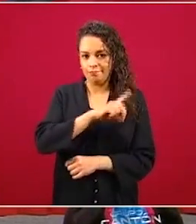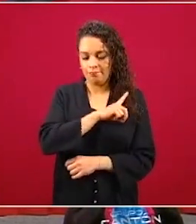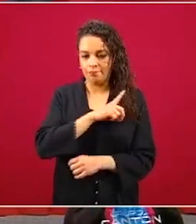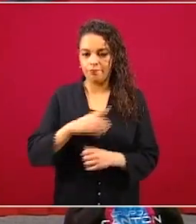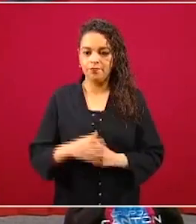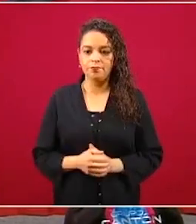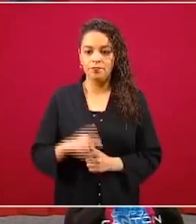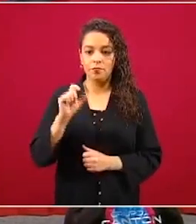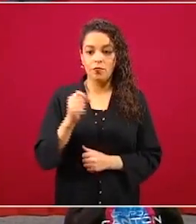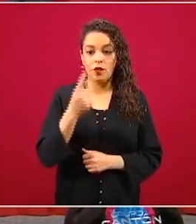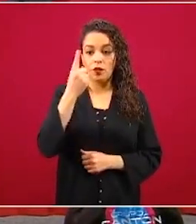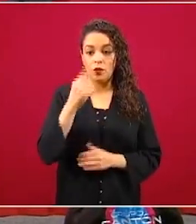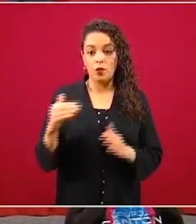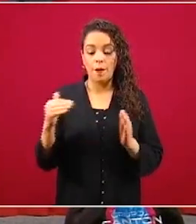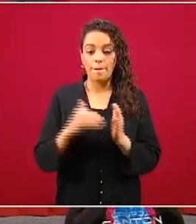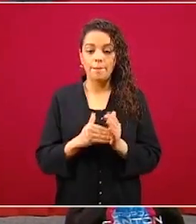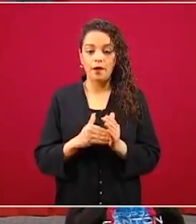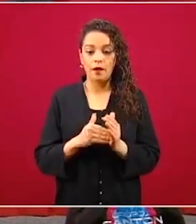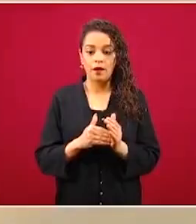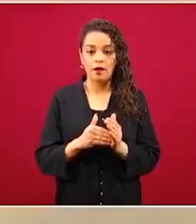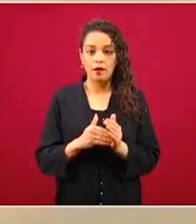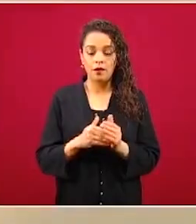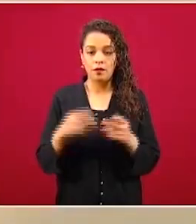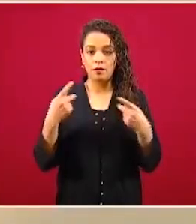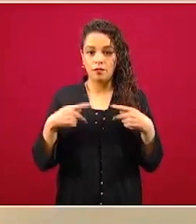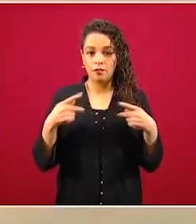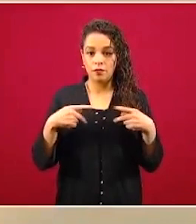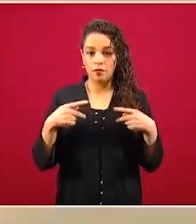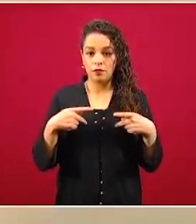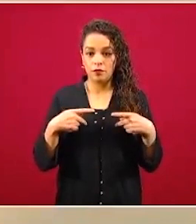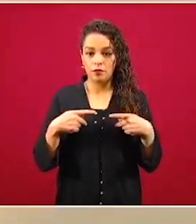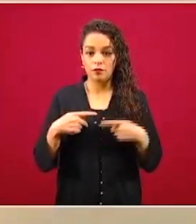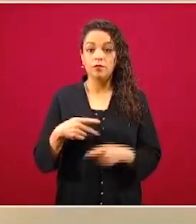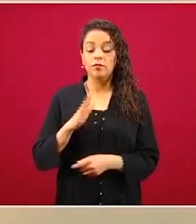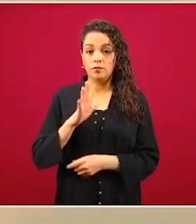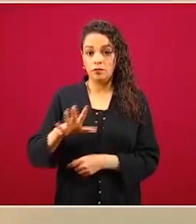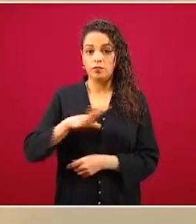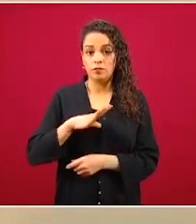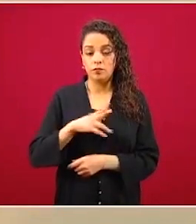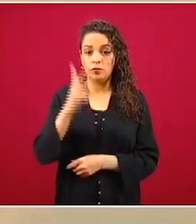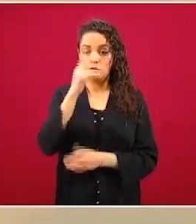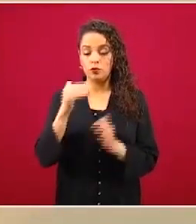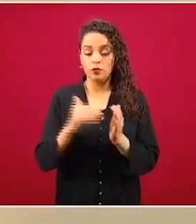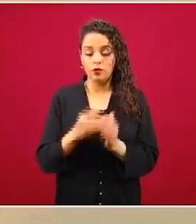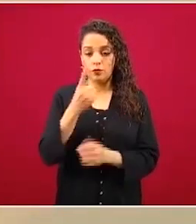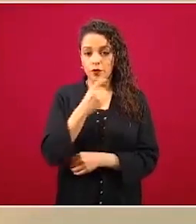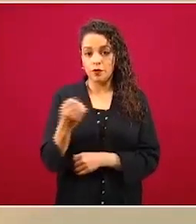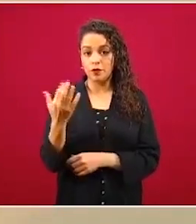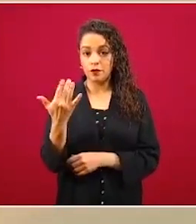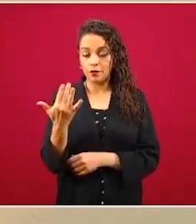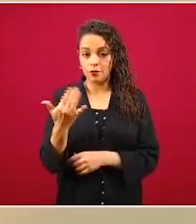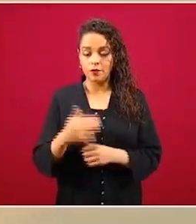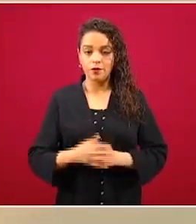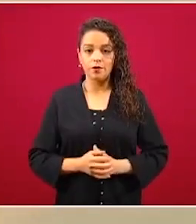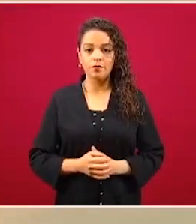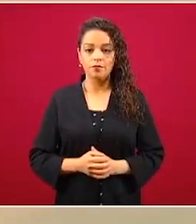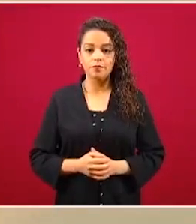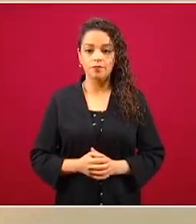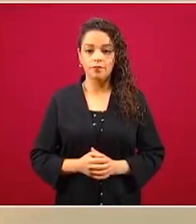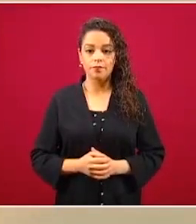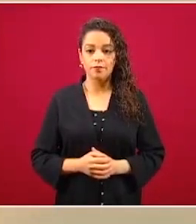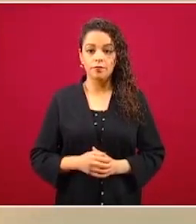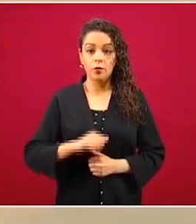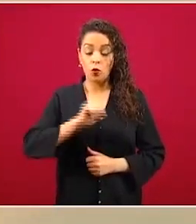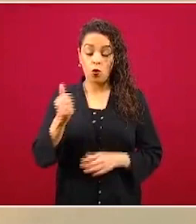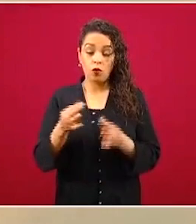elementos para causar alta. Ya tenemos 8 mil 150. Y otro efectivo